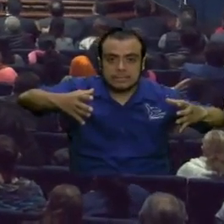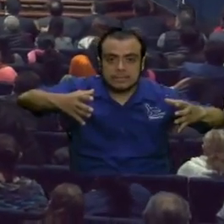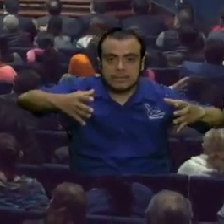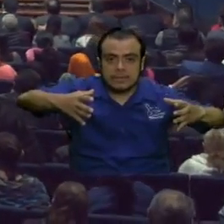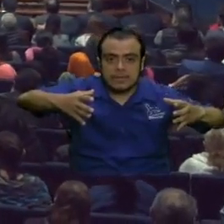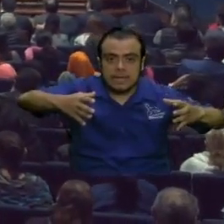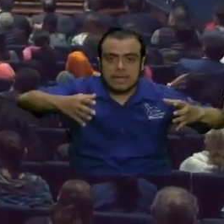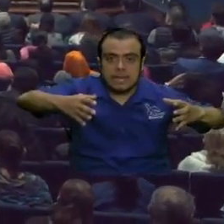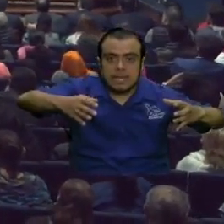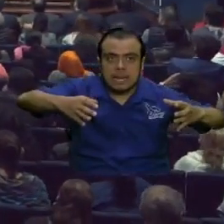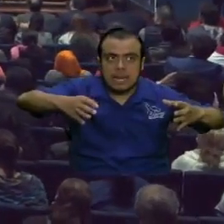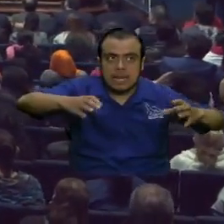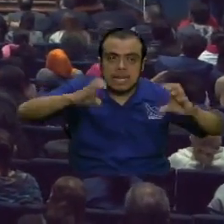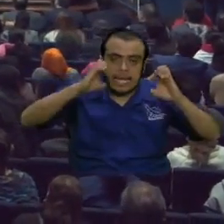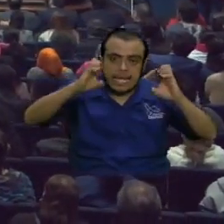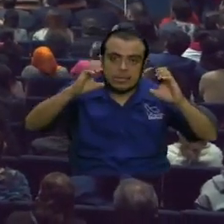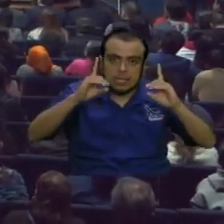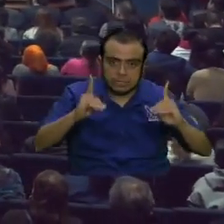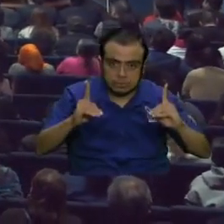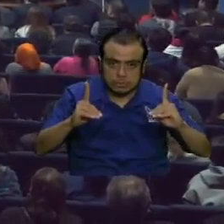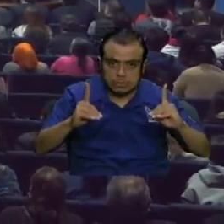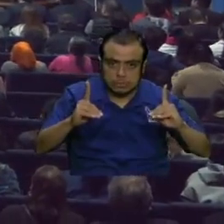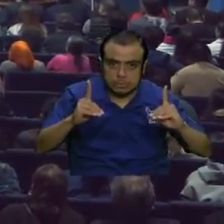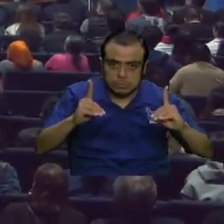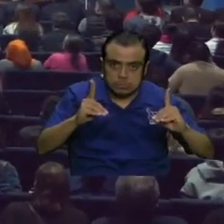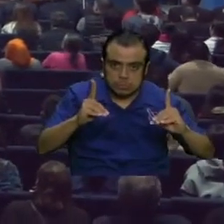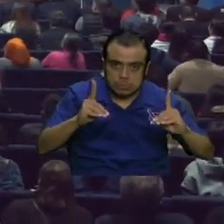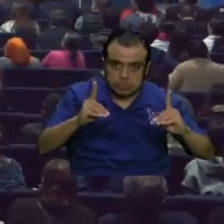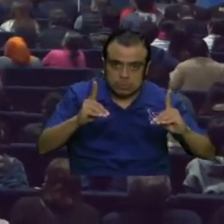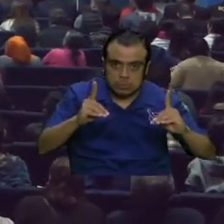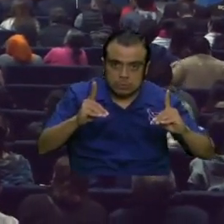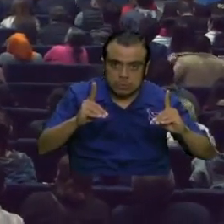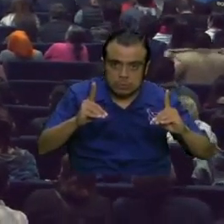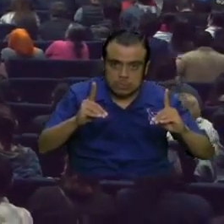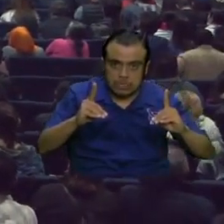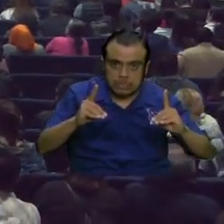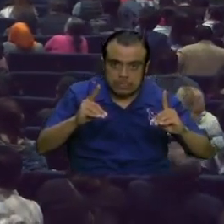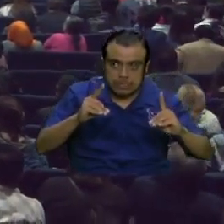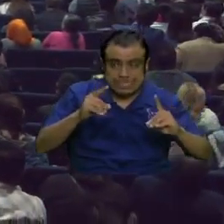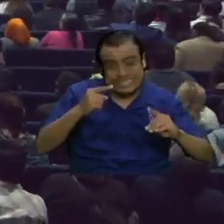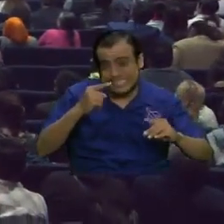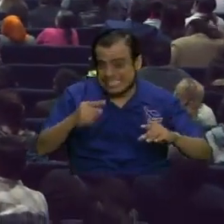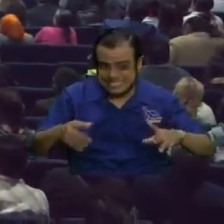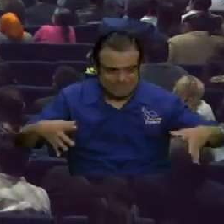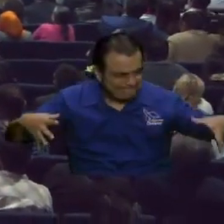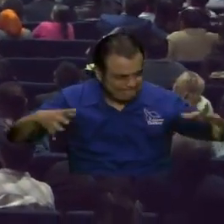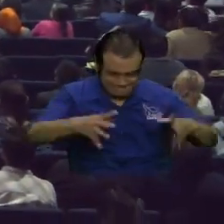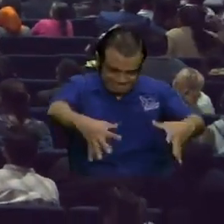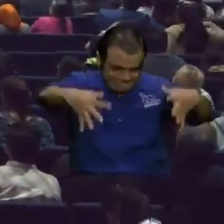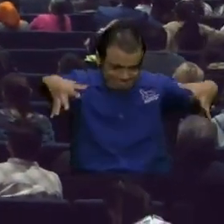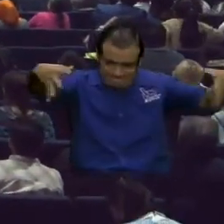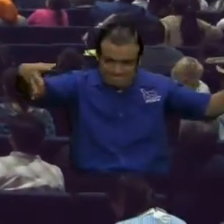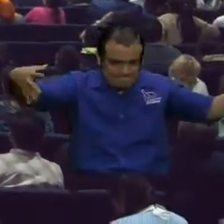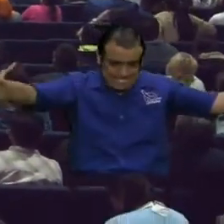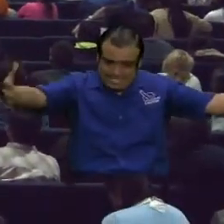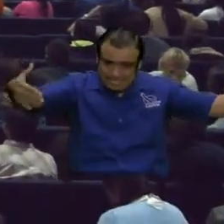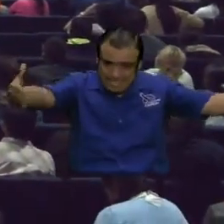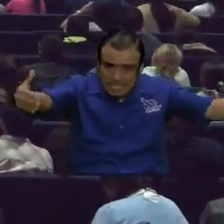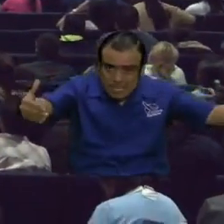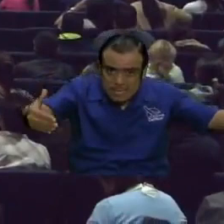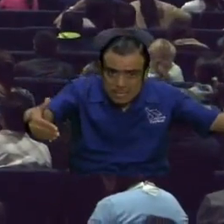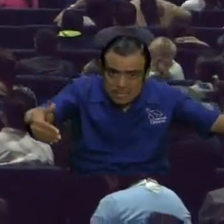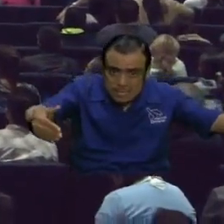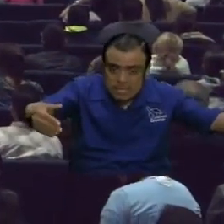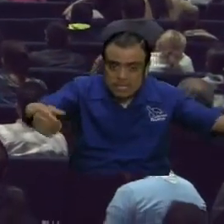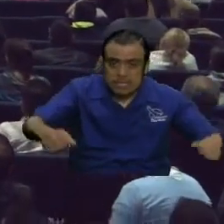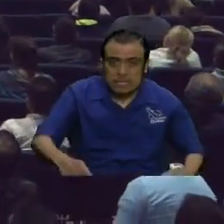la educación dice que dice que va a ser tan masiva la audiencia que no lo que no van a caber